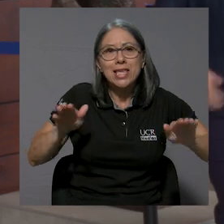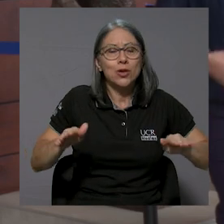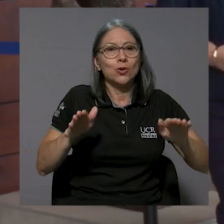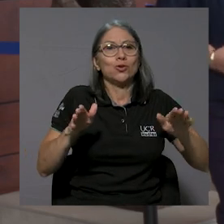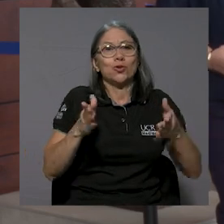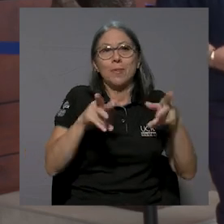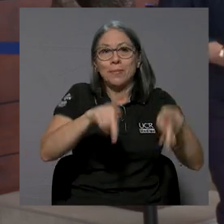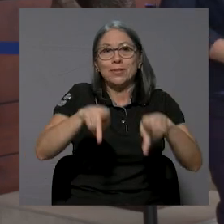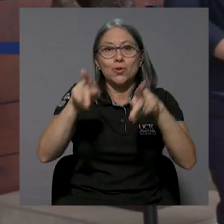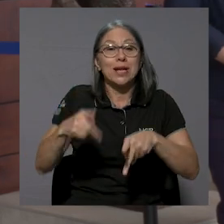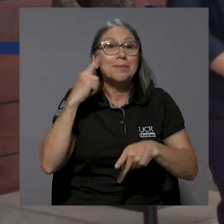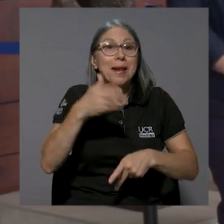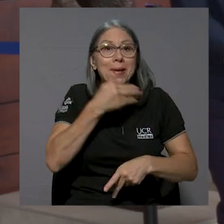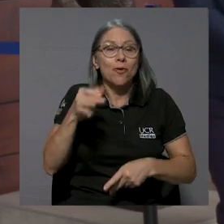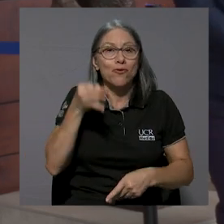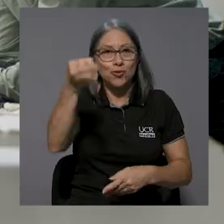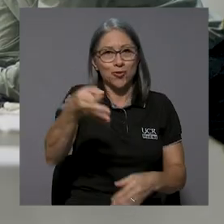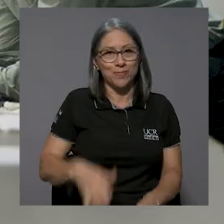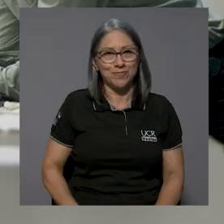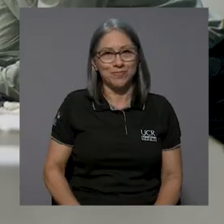niños, para tener un mejor futuro.